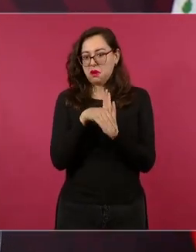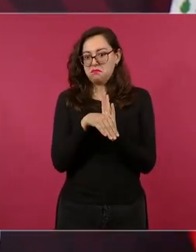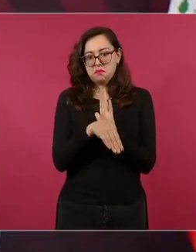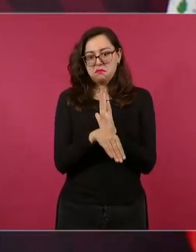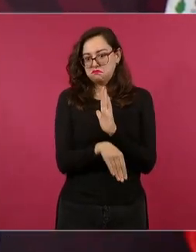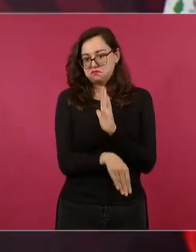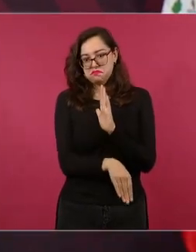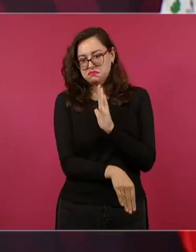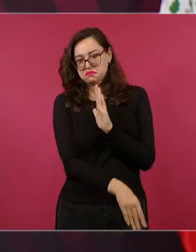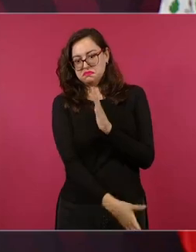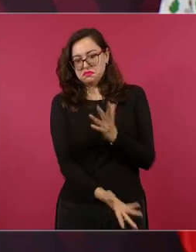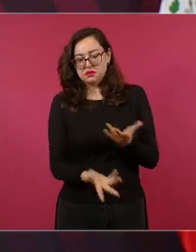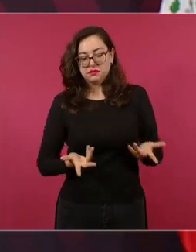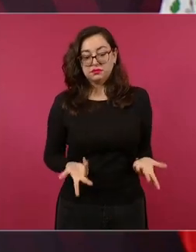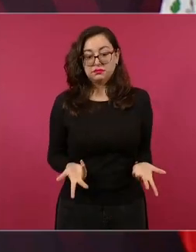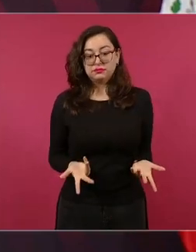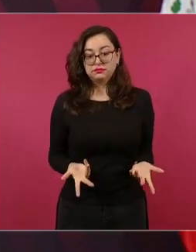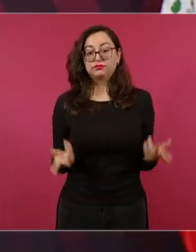el pueblo votó